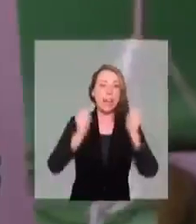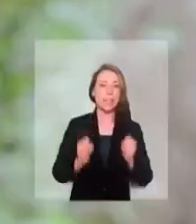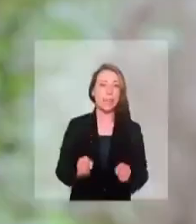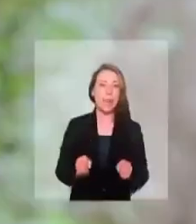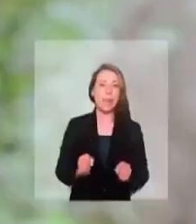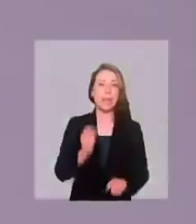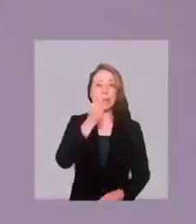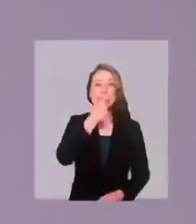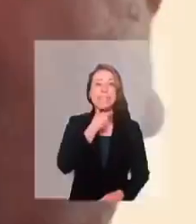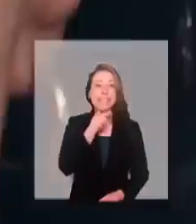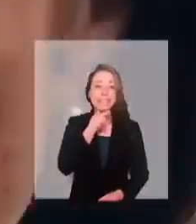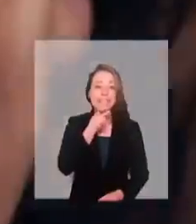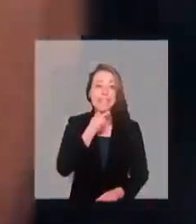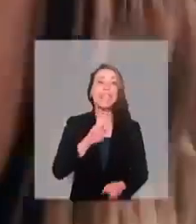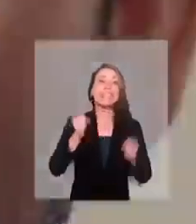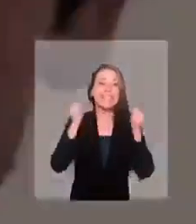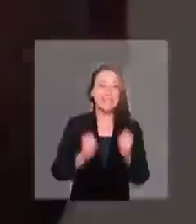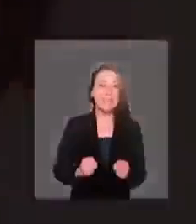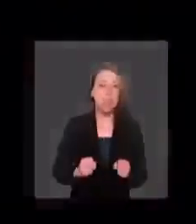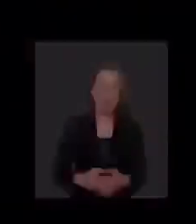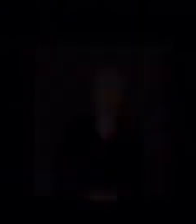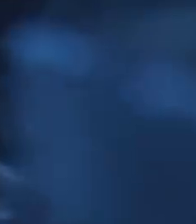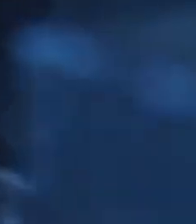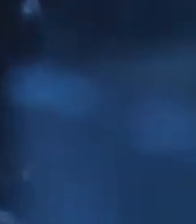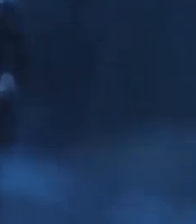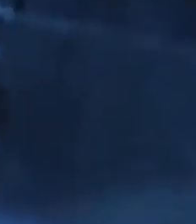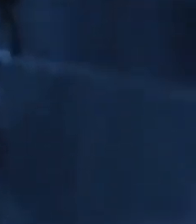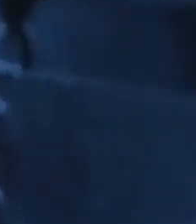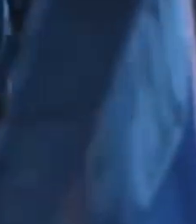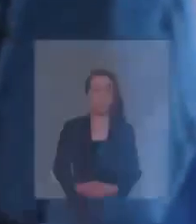que se puede. Sebastián Sichel, se puede.